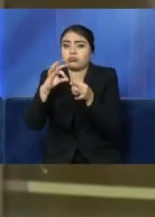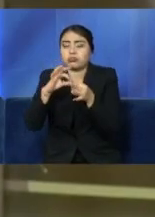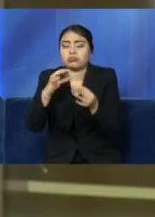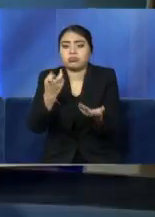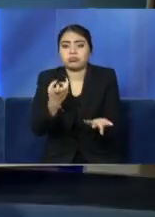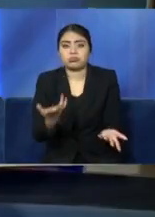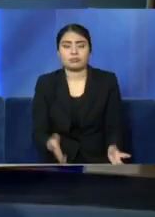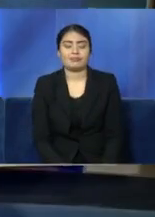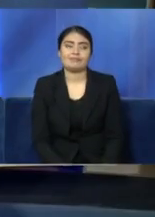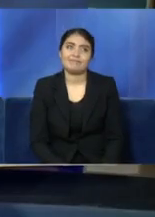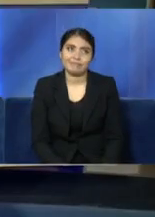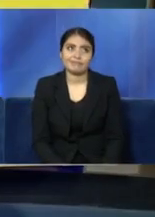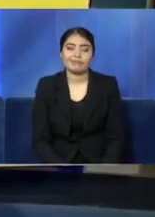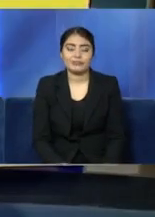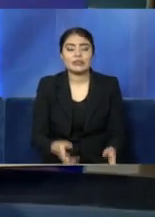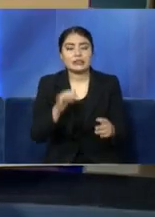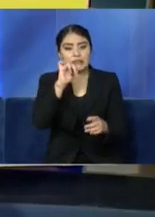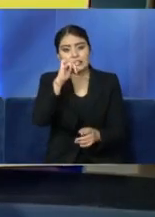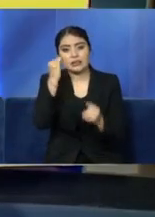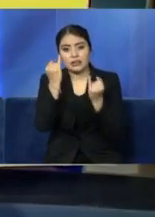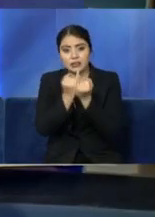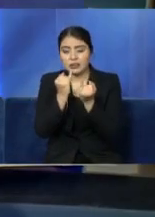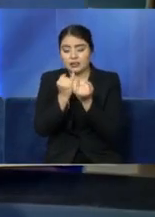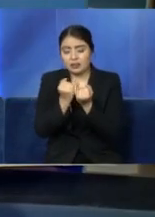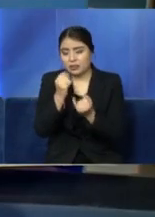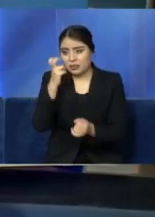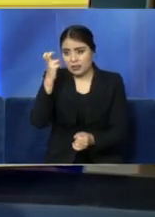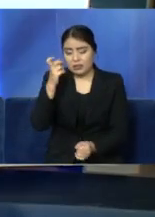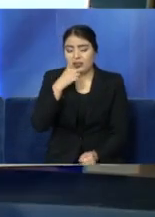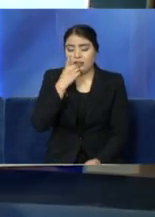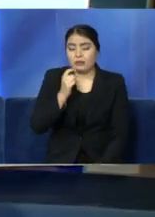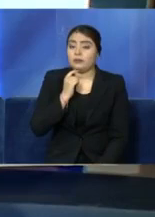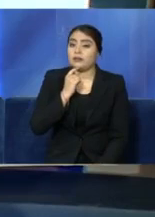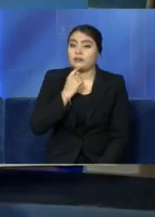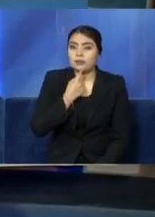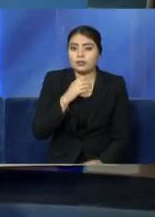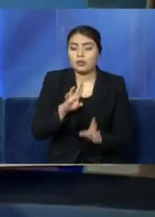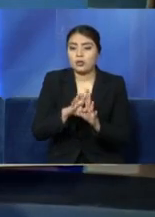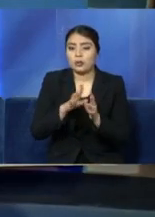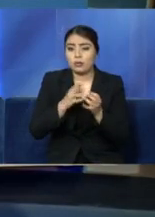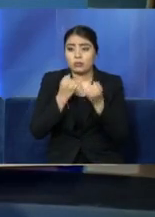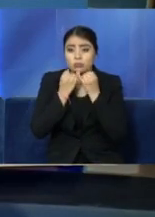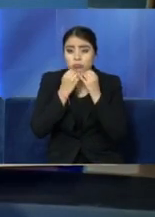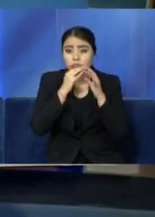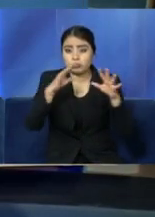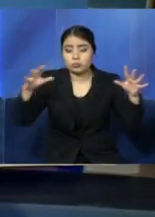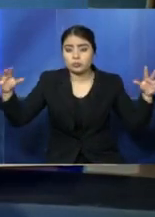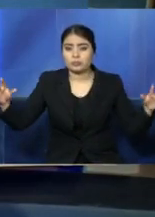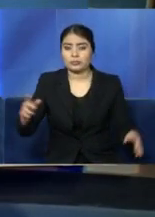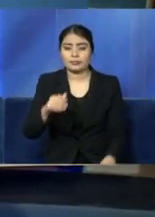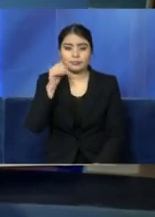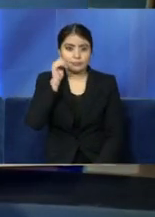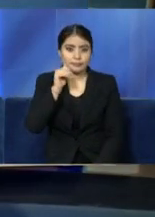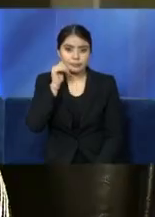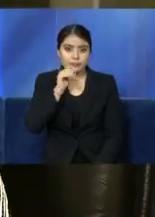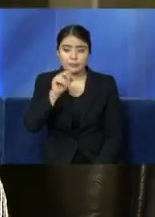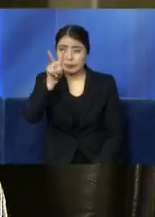situaciones ahí comentaron el mismo presidente de que la información real siempre la da el personal de salud.